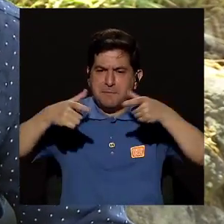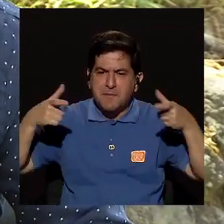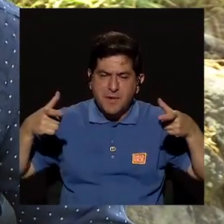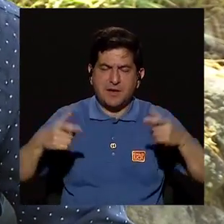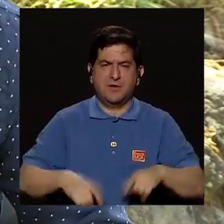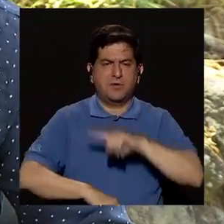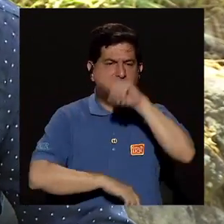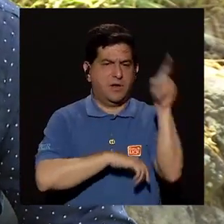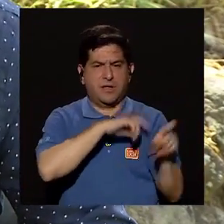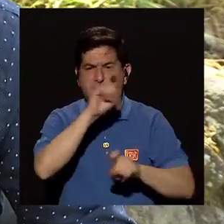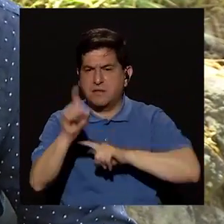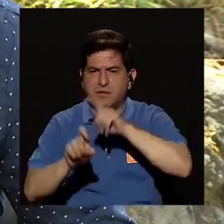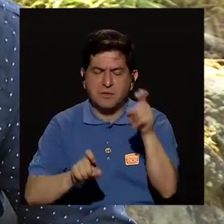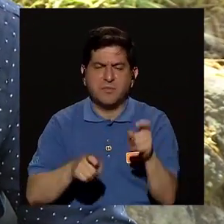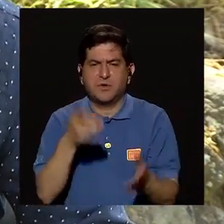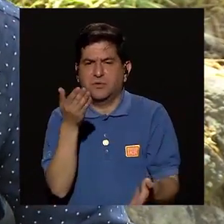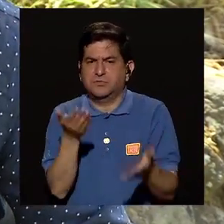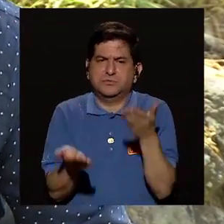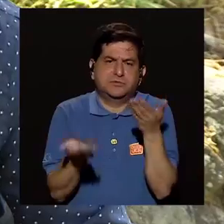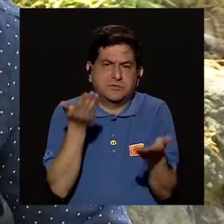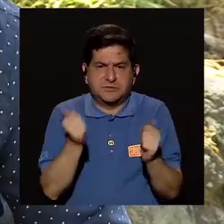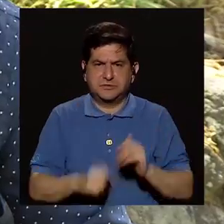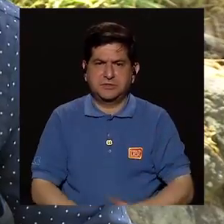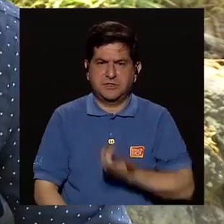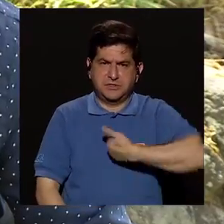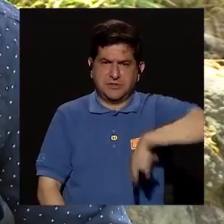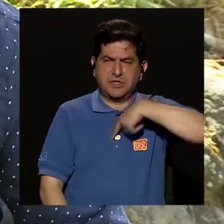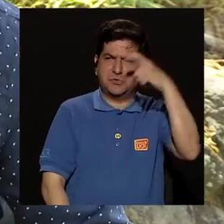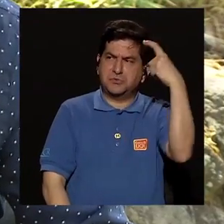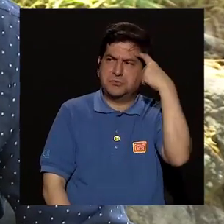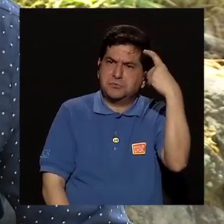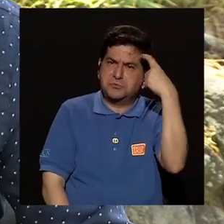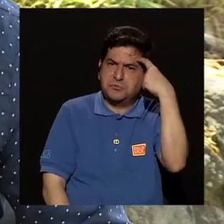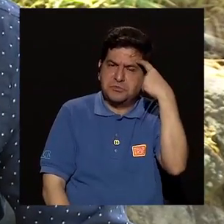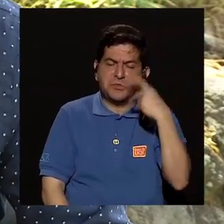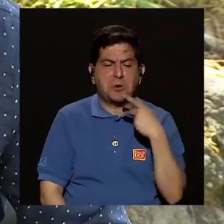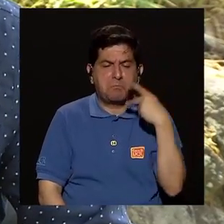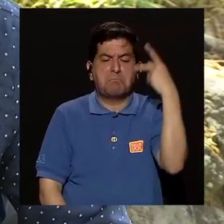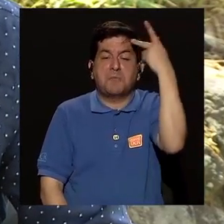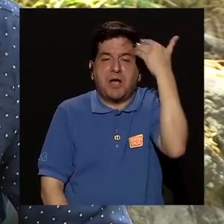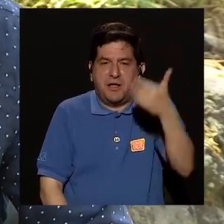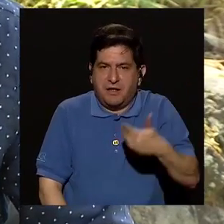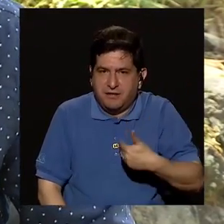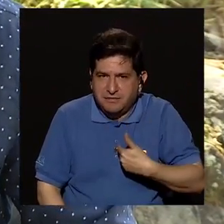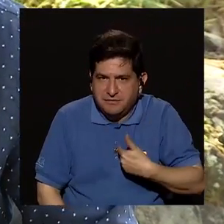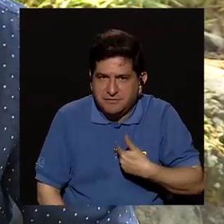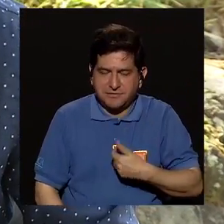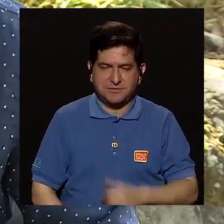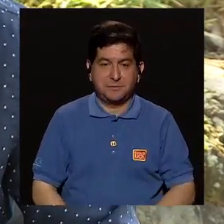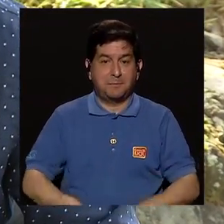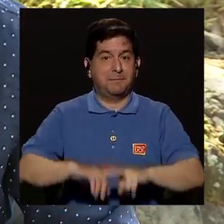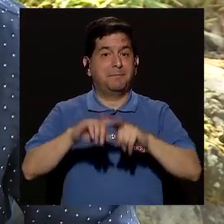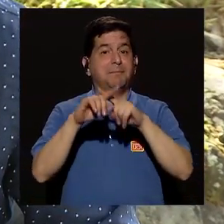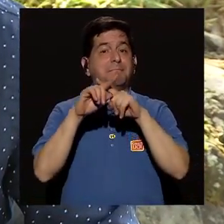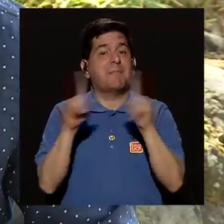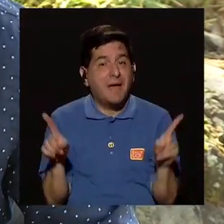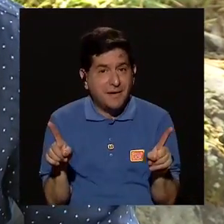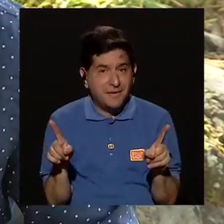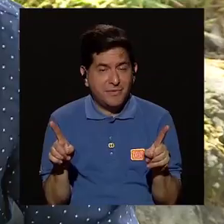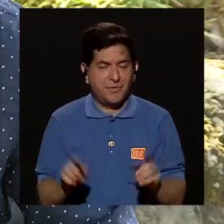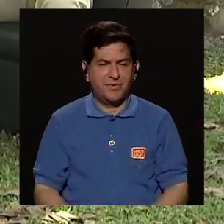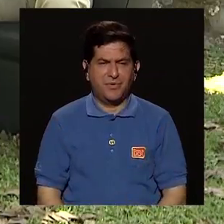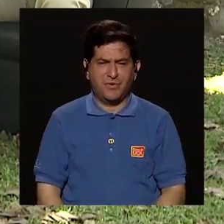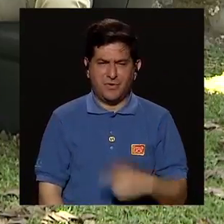mayor parte de las preguntas que nosotros pensamos que los padres tienen. pero